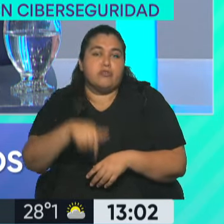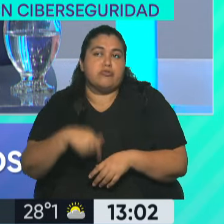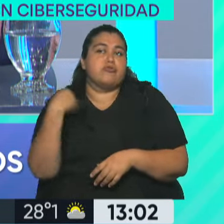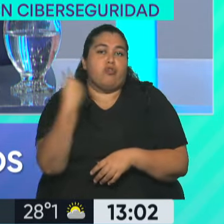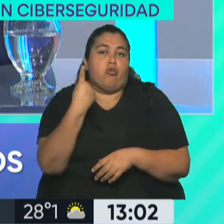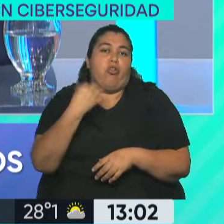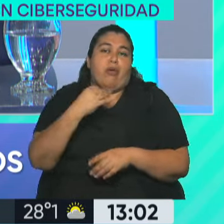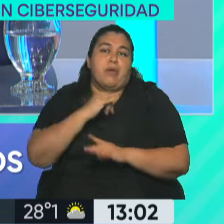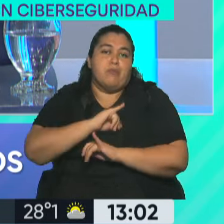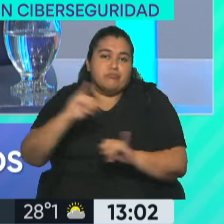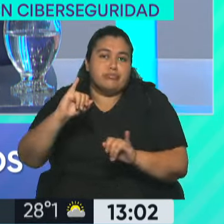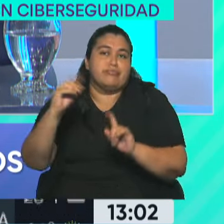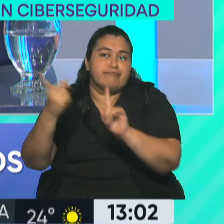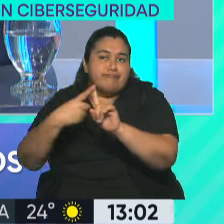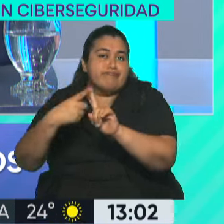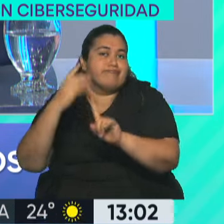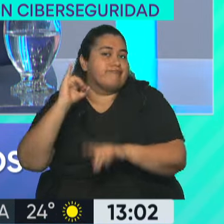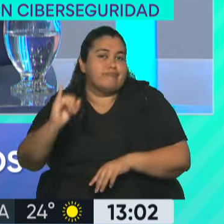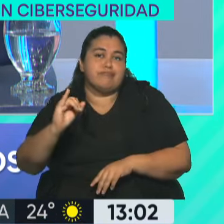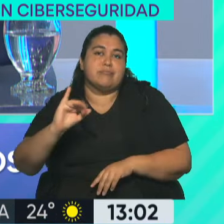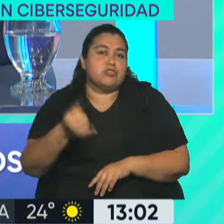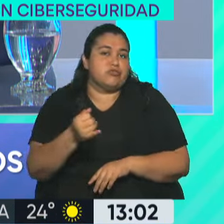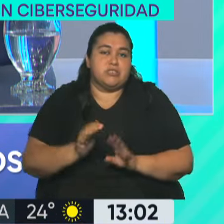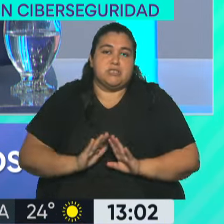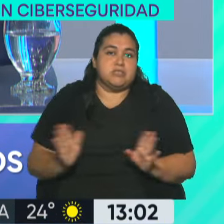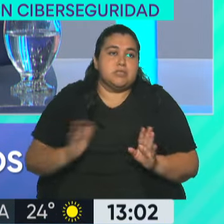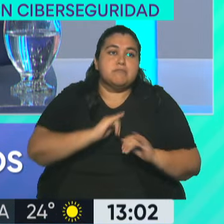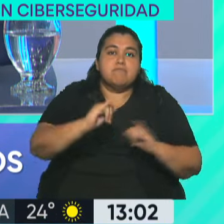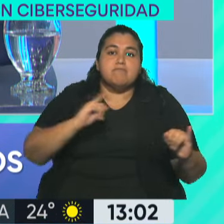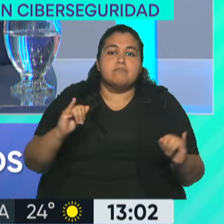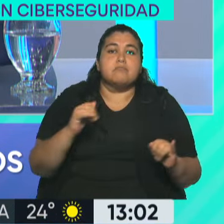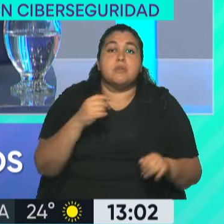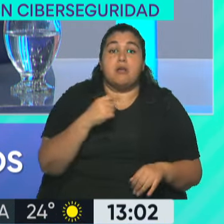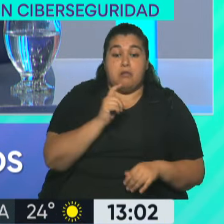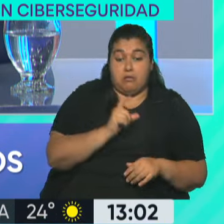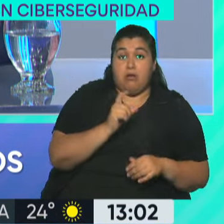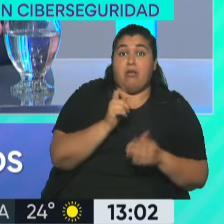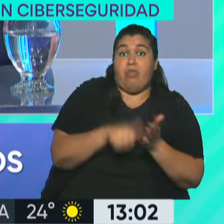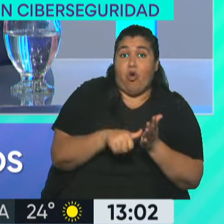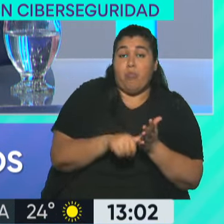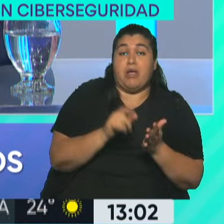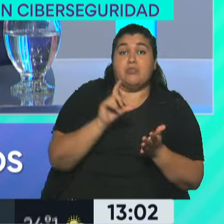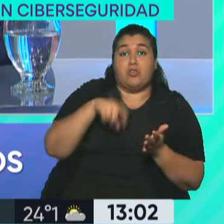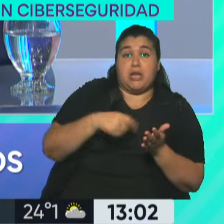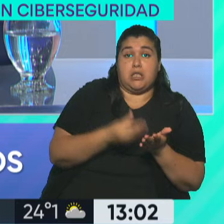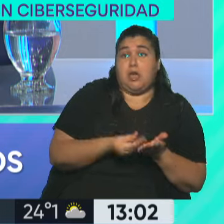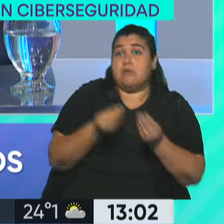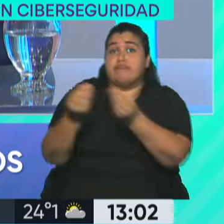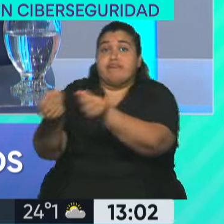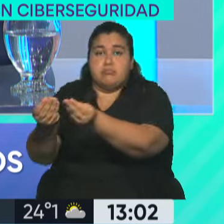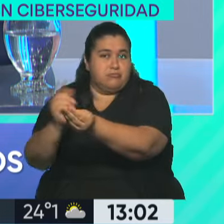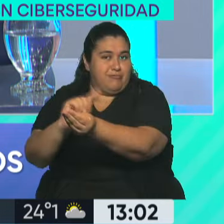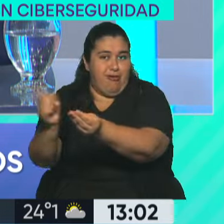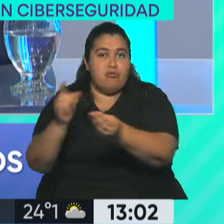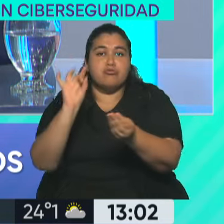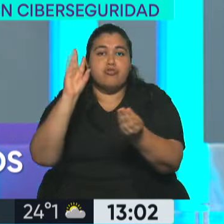comunicar y tratar de sentar el precedente de que la gente no entregue su DNI tampoco, sino que solamente lo exhiba, que no se lo